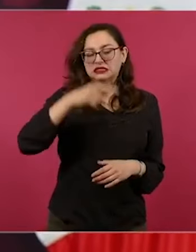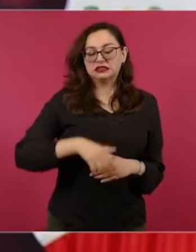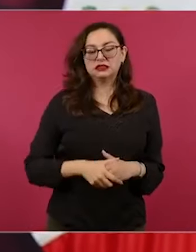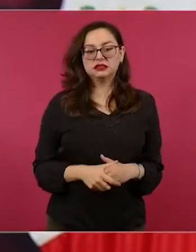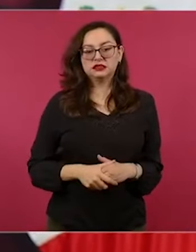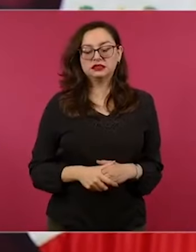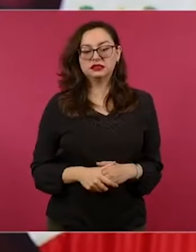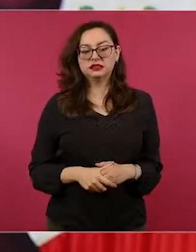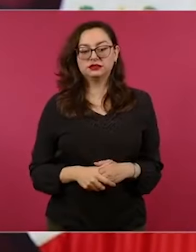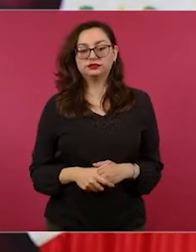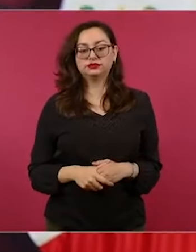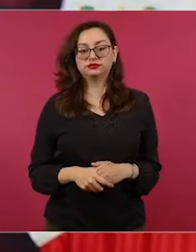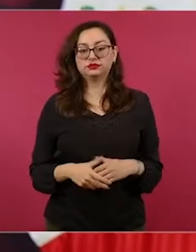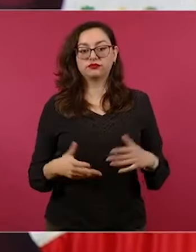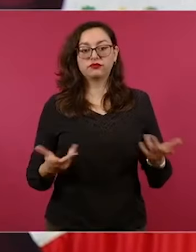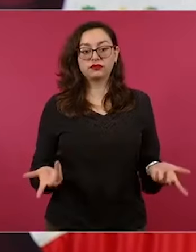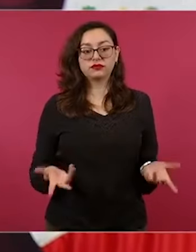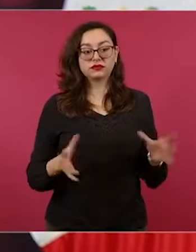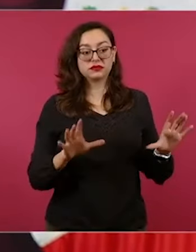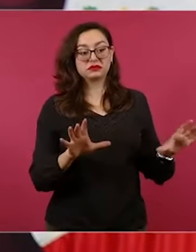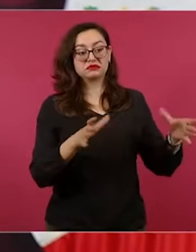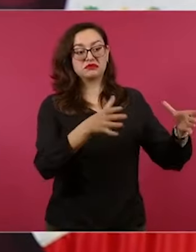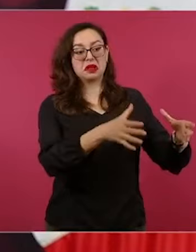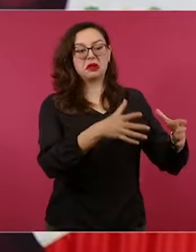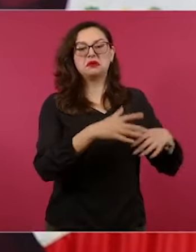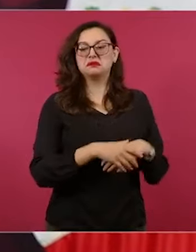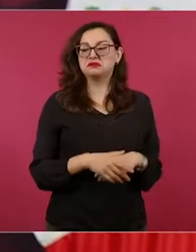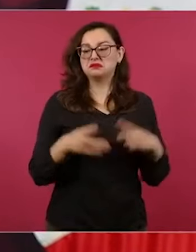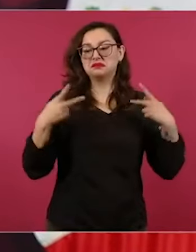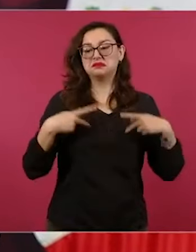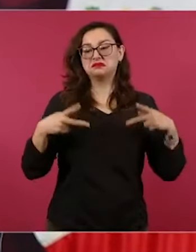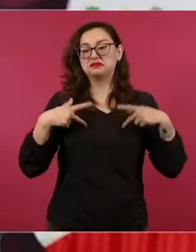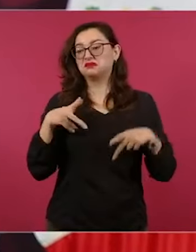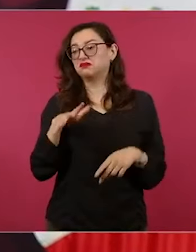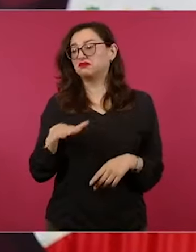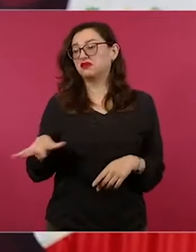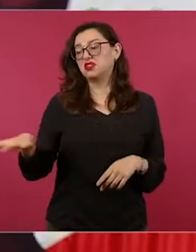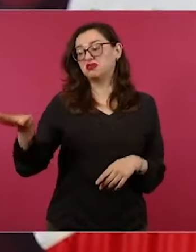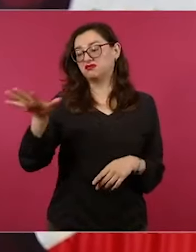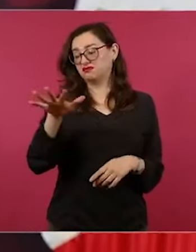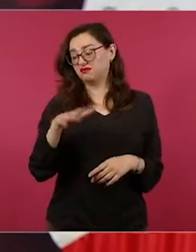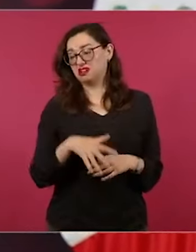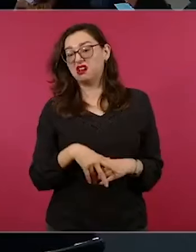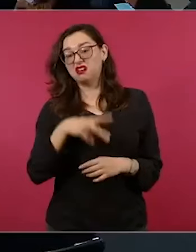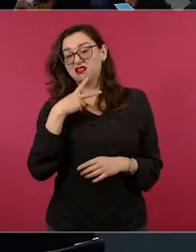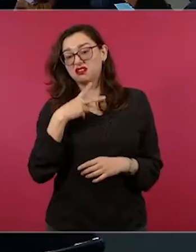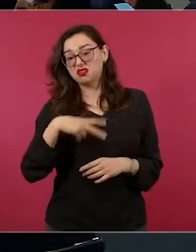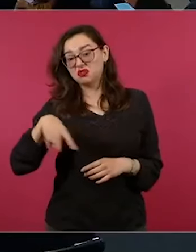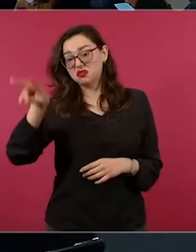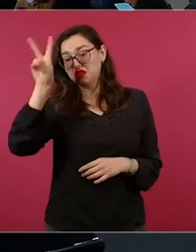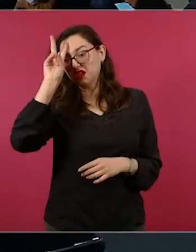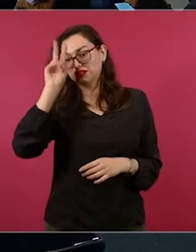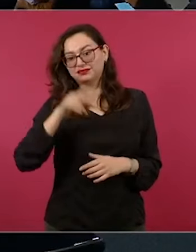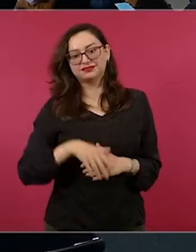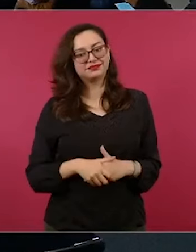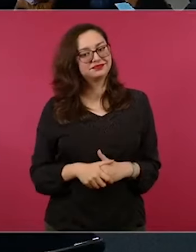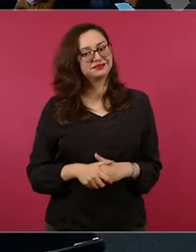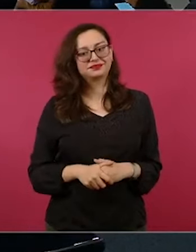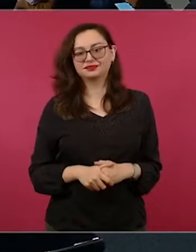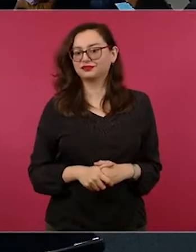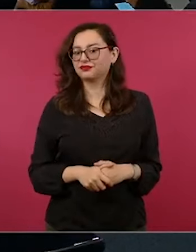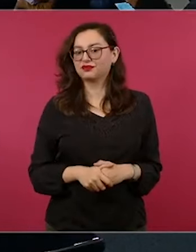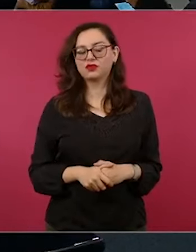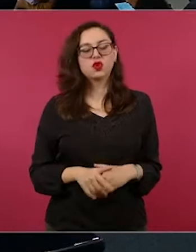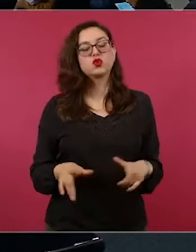al pueblo la ignorancia y no, la ignorancia se da en todos